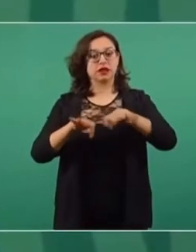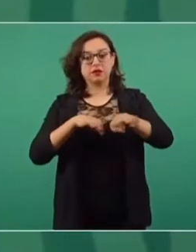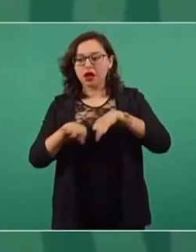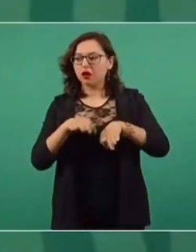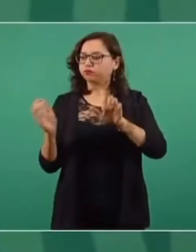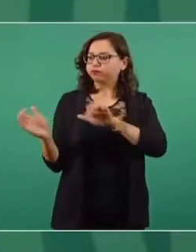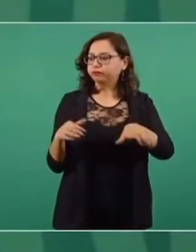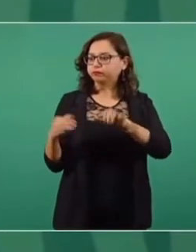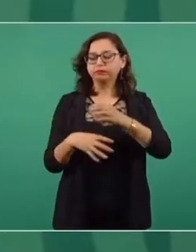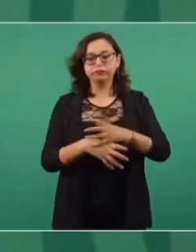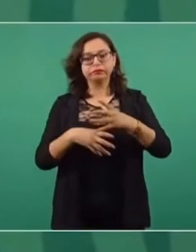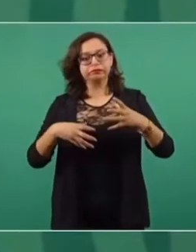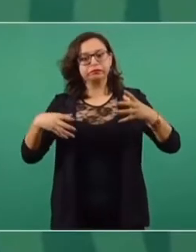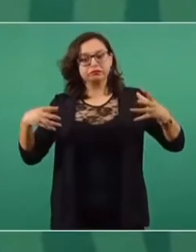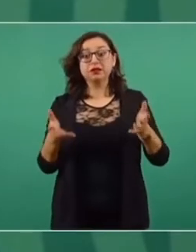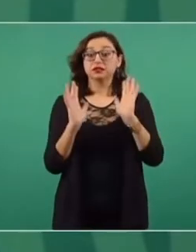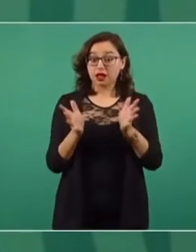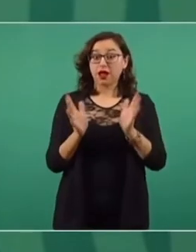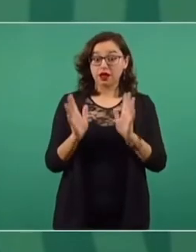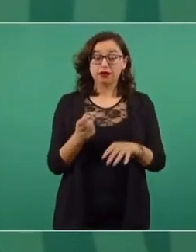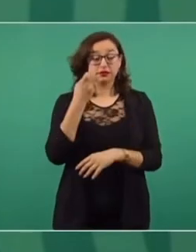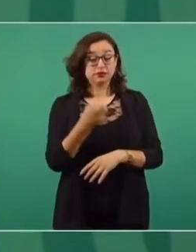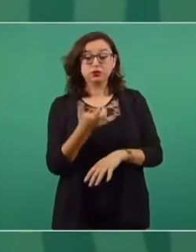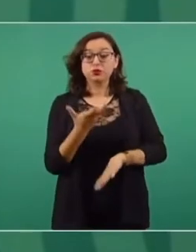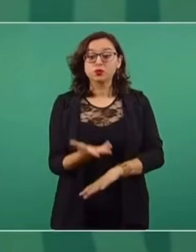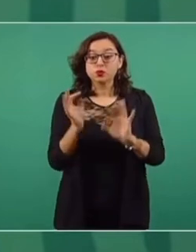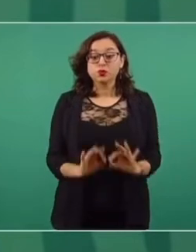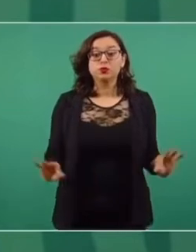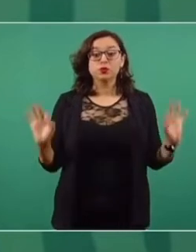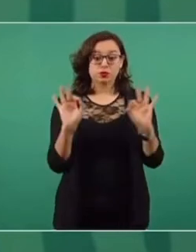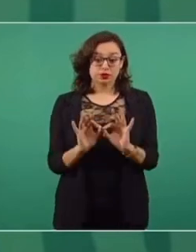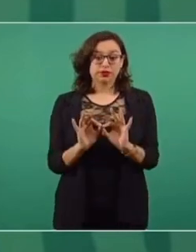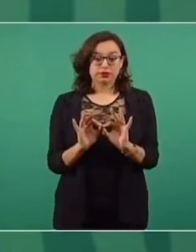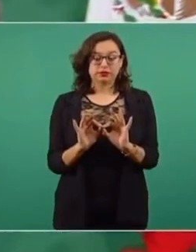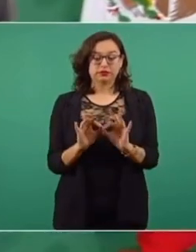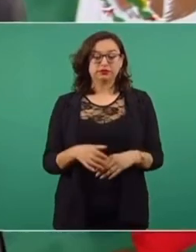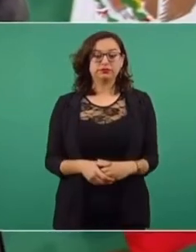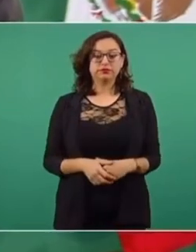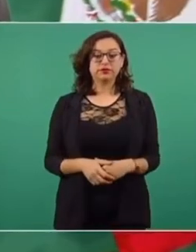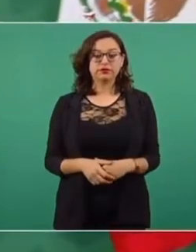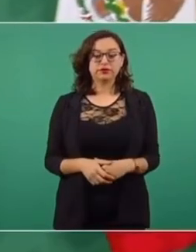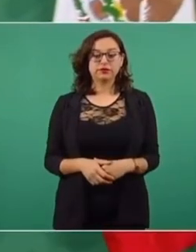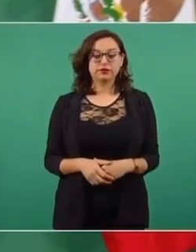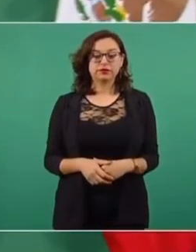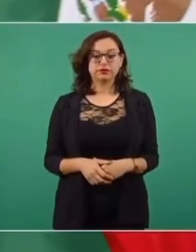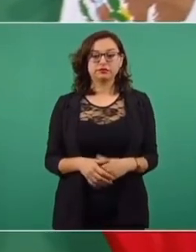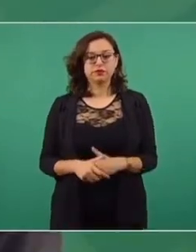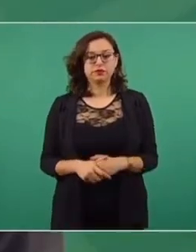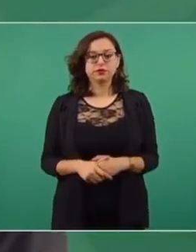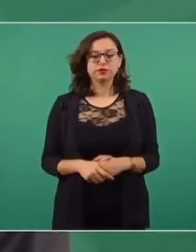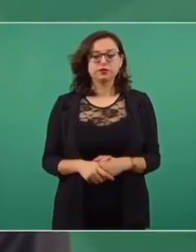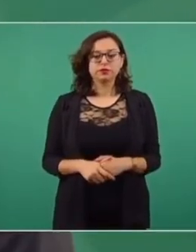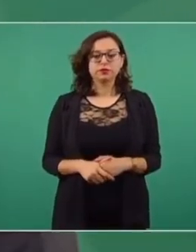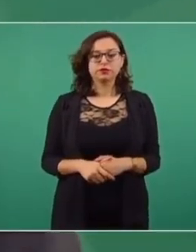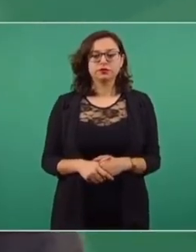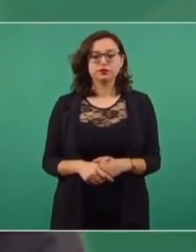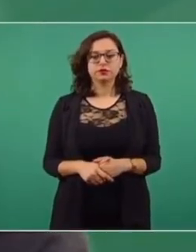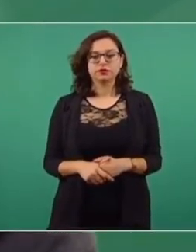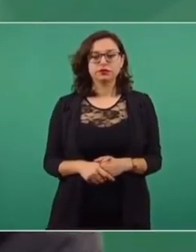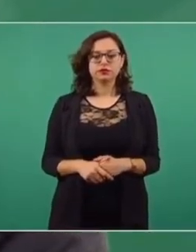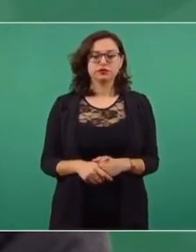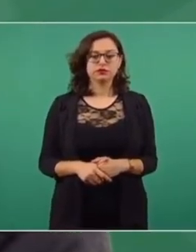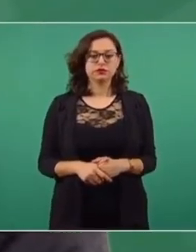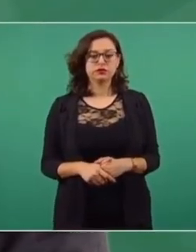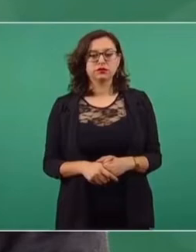Es muy importante el que se ha mantenido fuerte el peso. No estoy seguro, pero